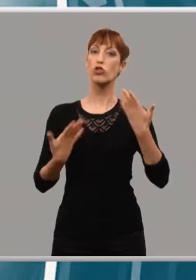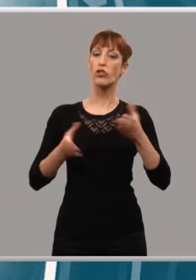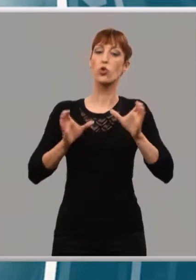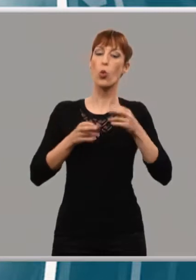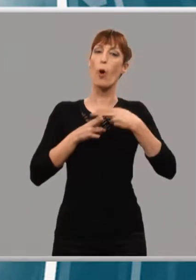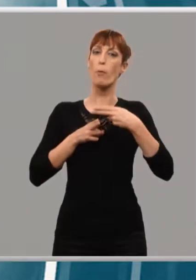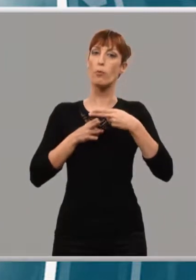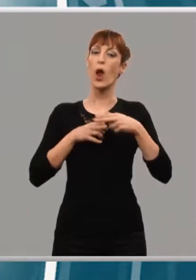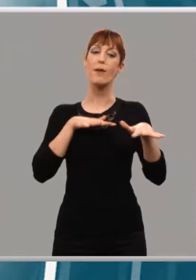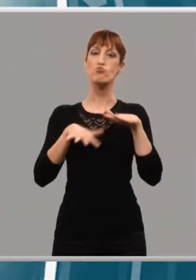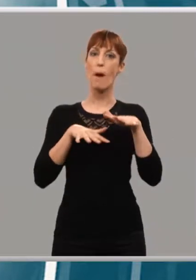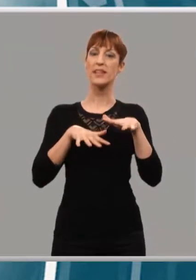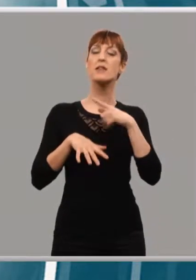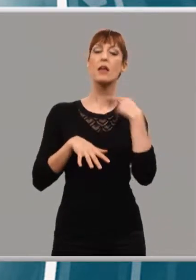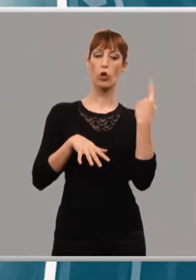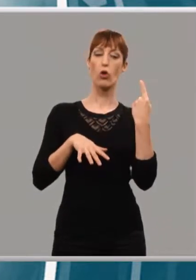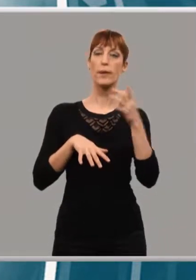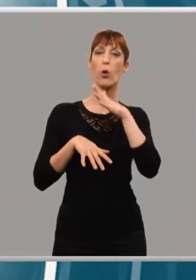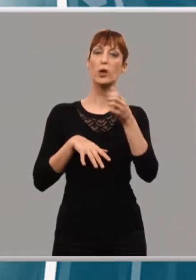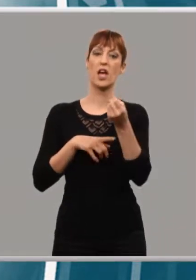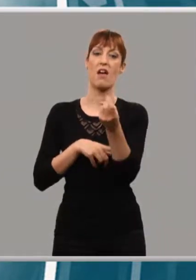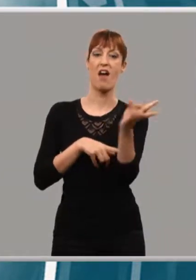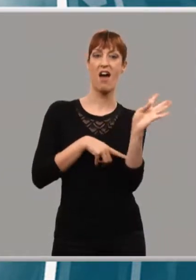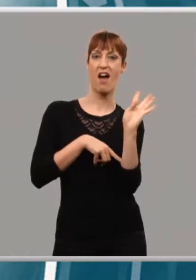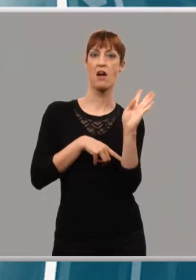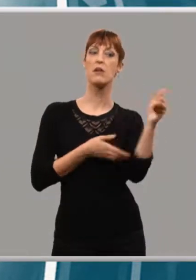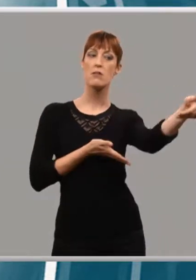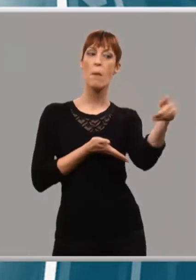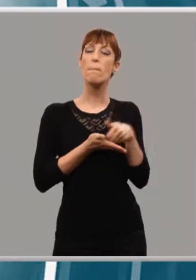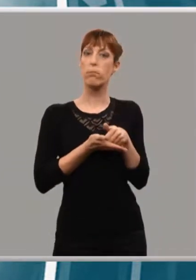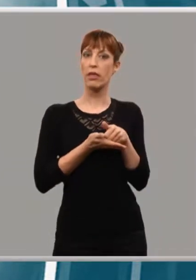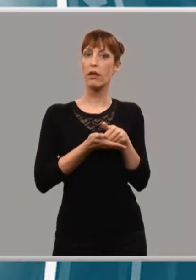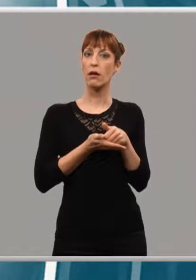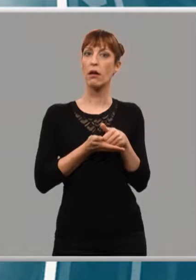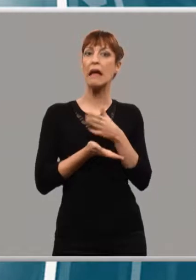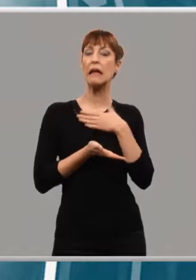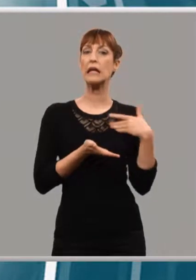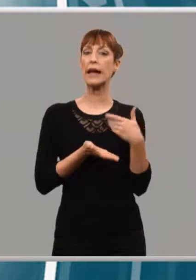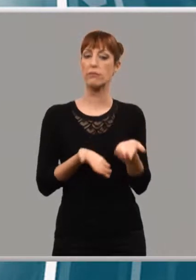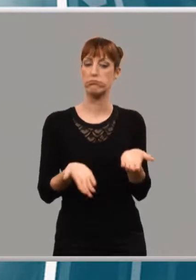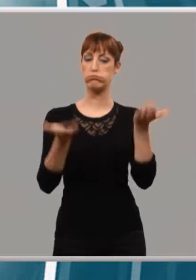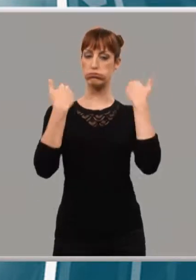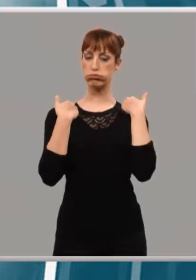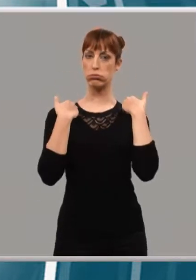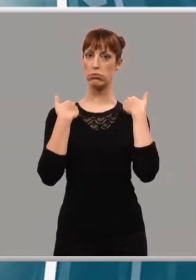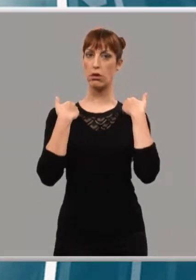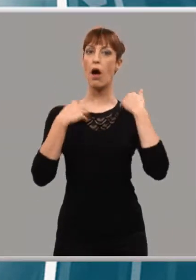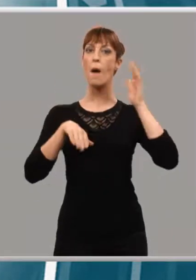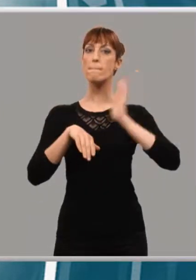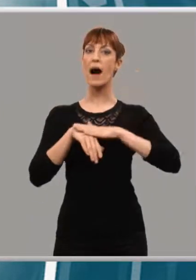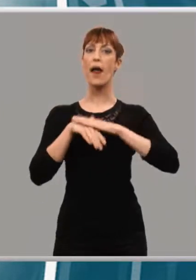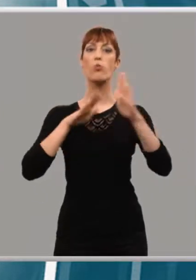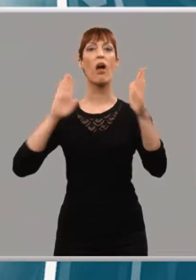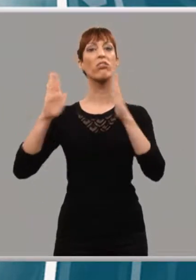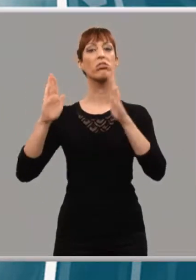ante las reiteradas demandas de la mayoría de los calciatenses, asumen su responsabilidad y dan un paso al frente para liderar una nueva etapa